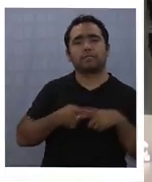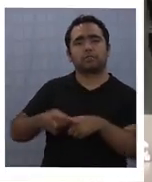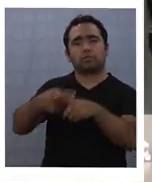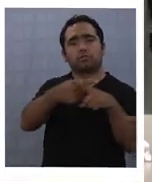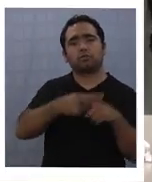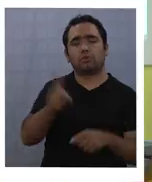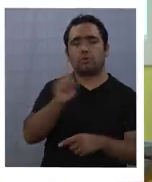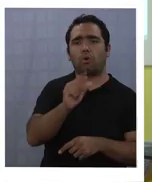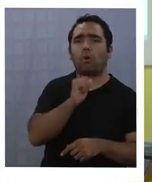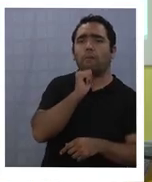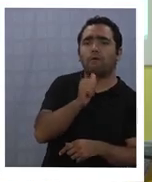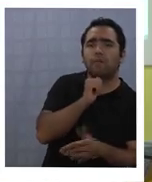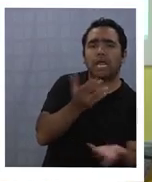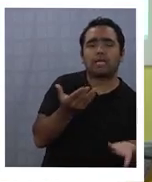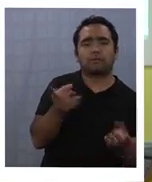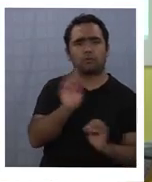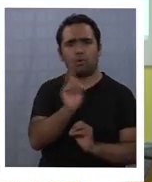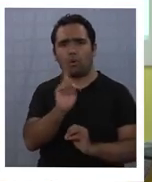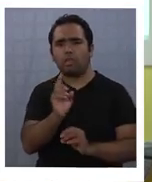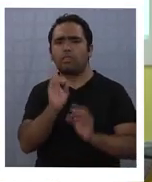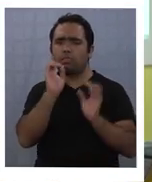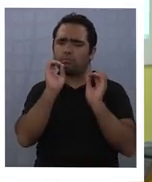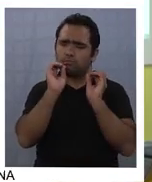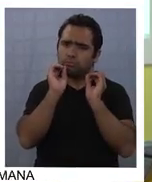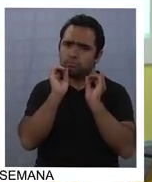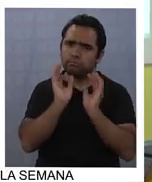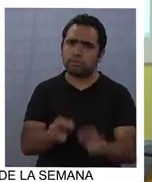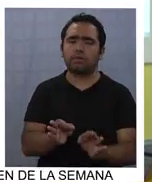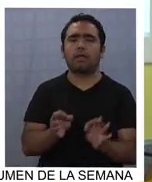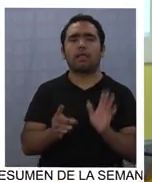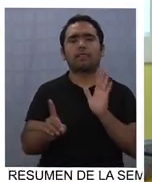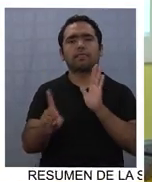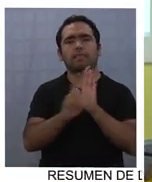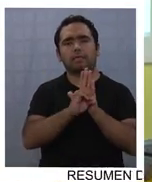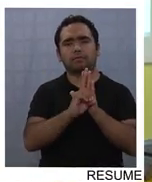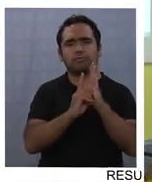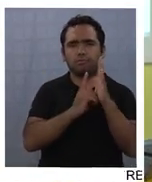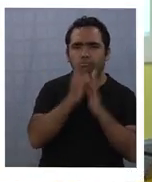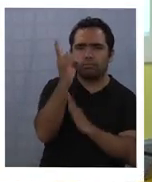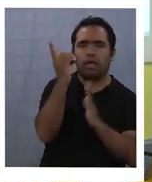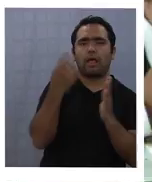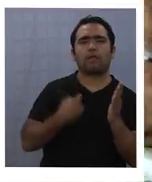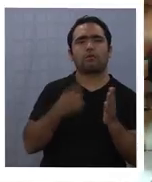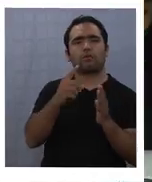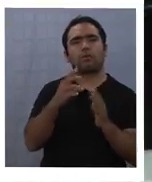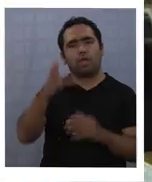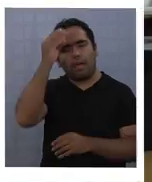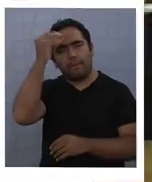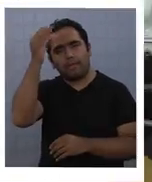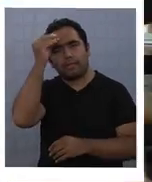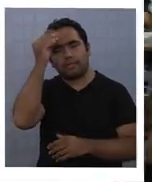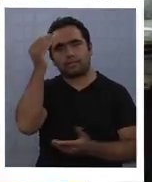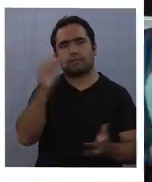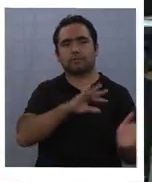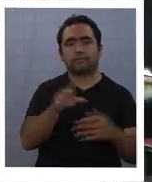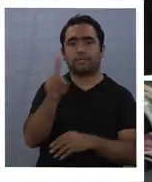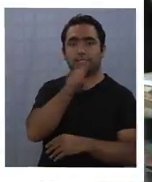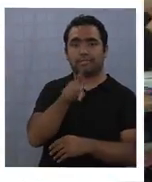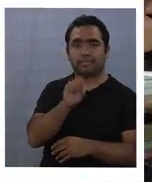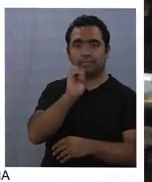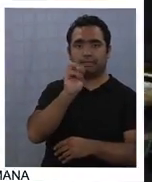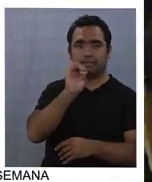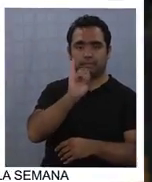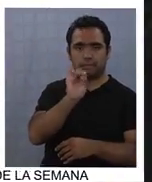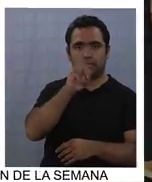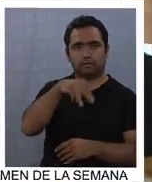pobreza, sino que mida efectivamente desarrollo, aprendizaje y seguimiento de los niños en todo el país. El CIMSE fue aplicado